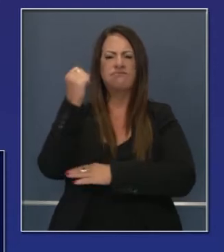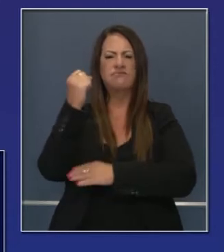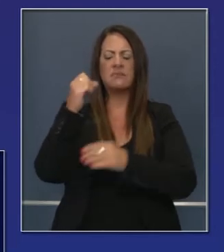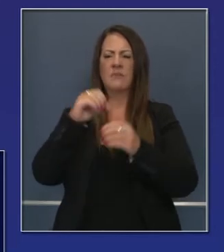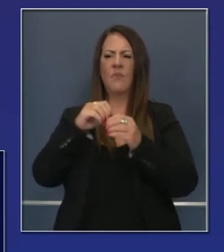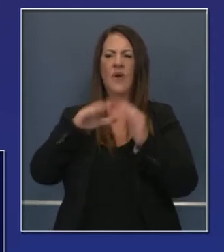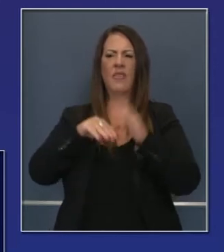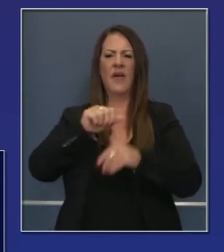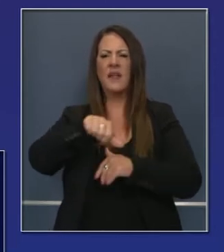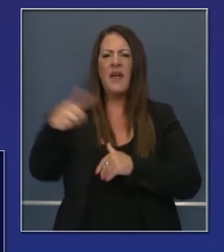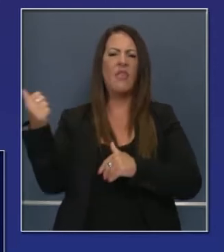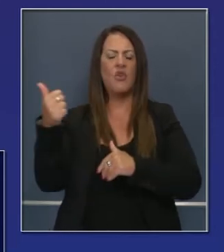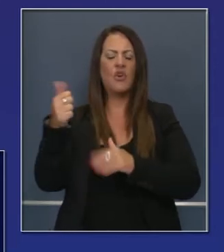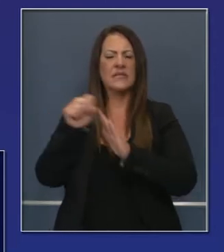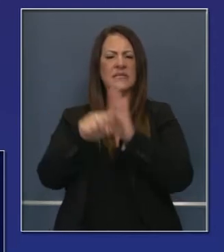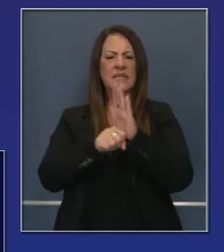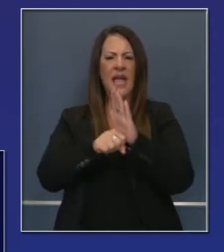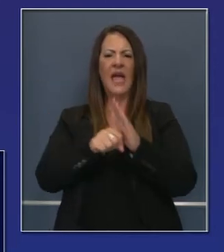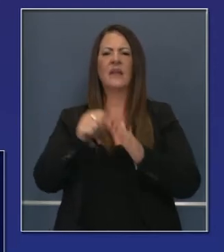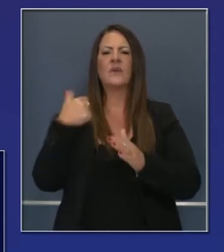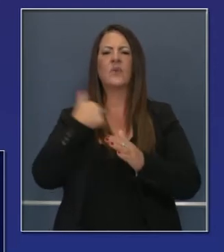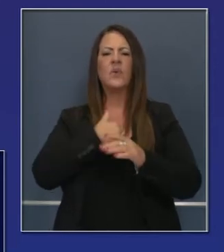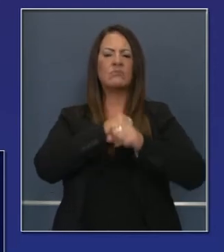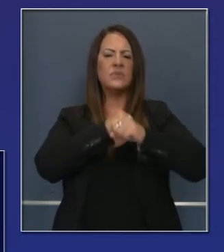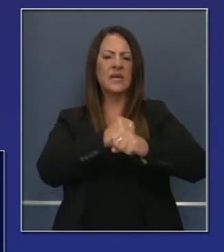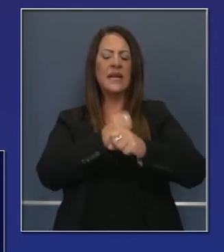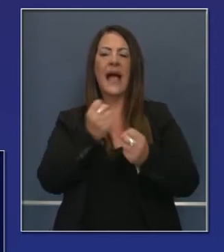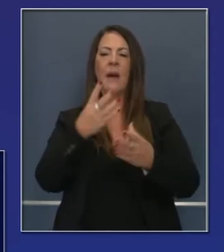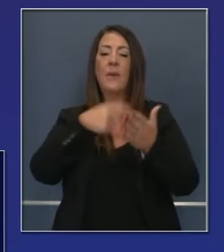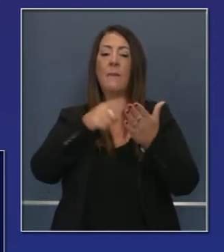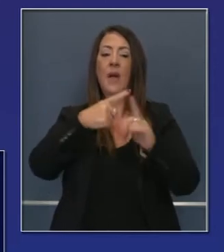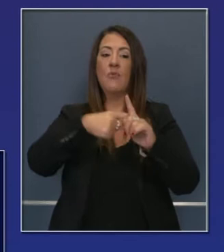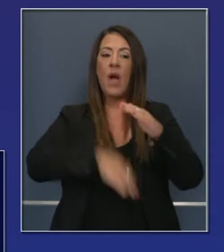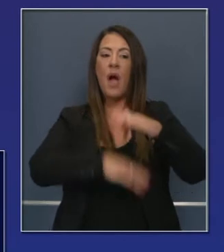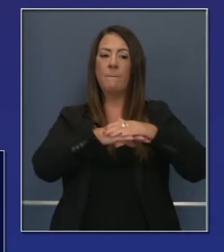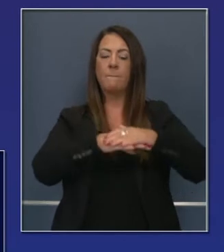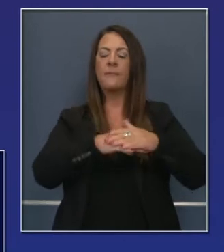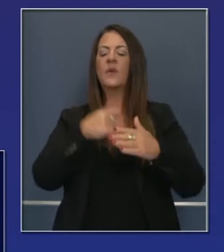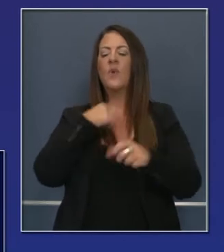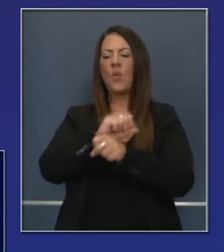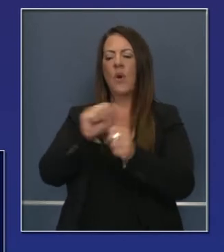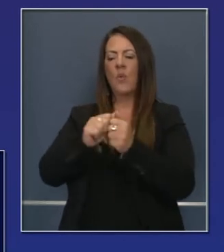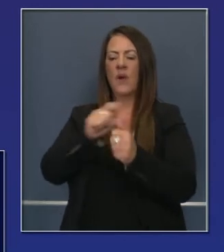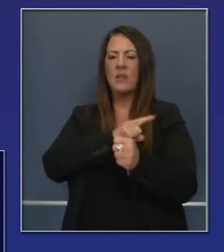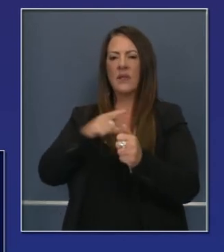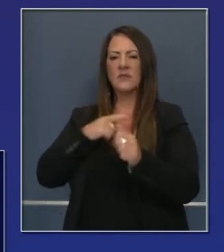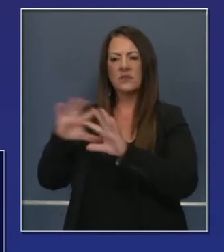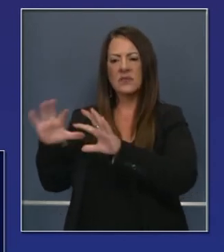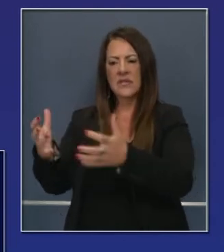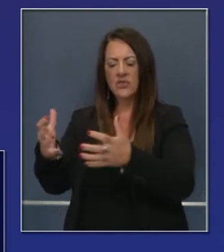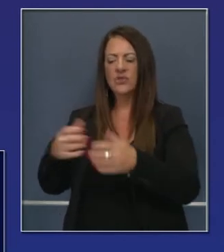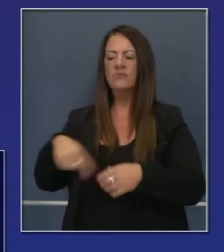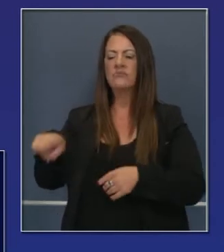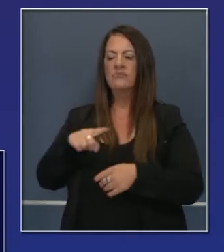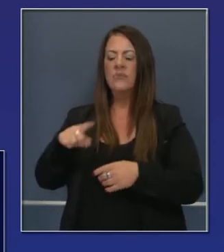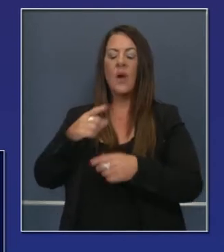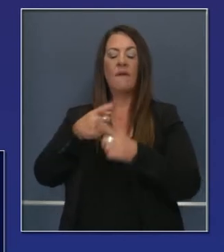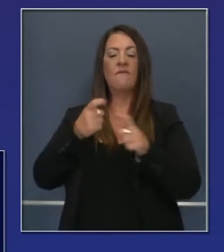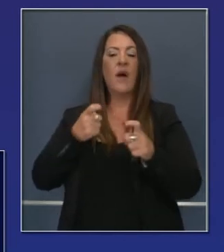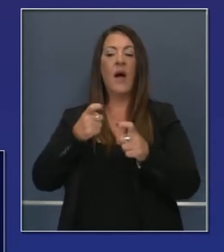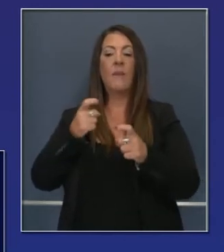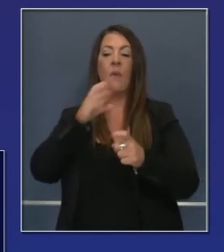hay un tope en alquileres a nivel estatal. Pudimos trabajar con la legislatura y